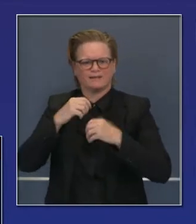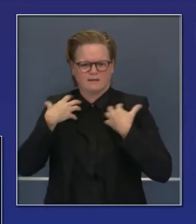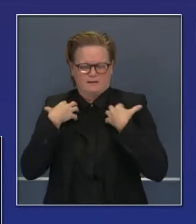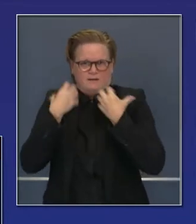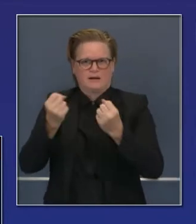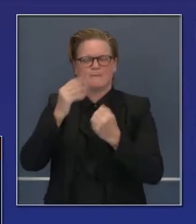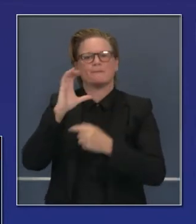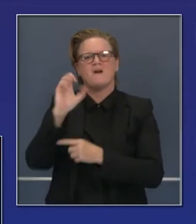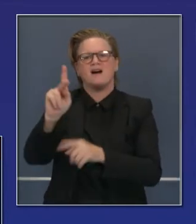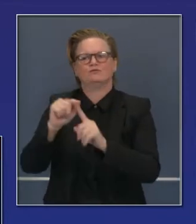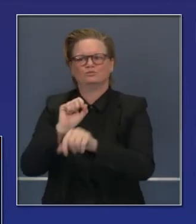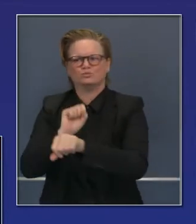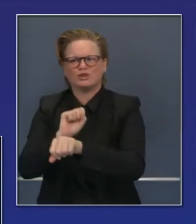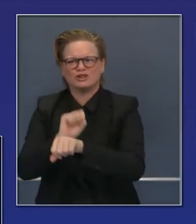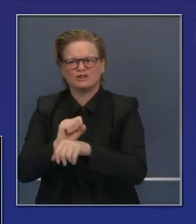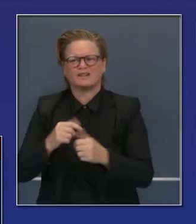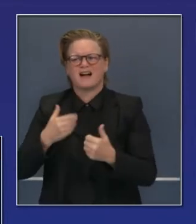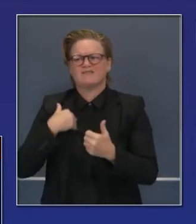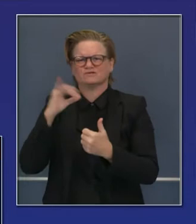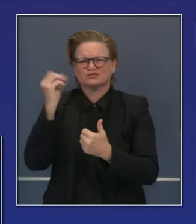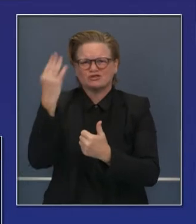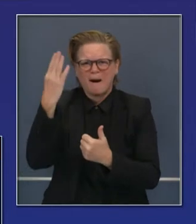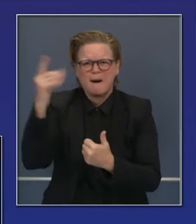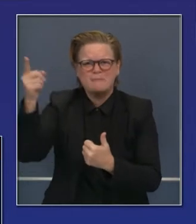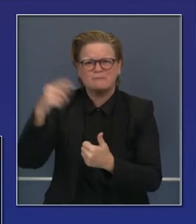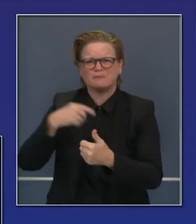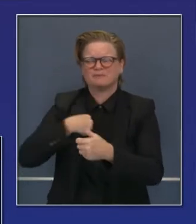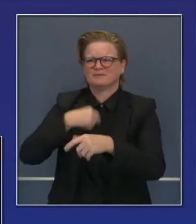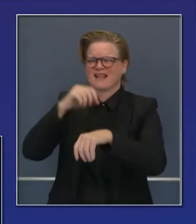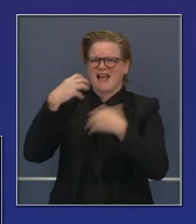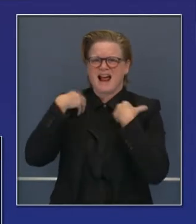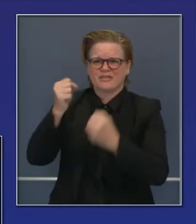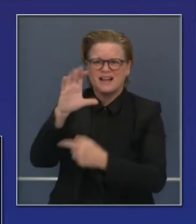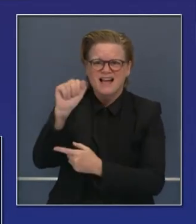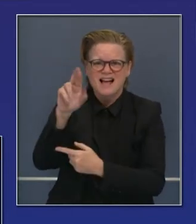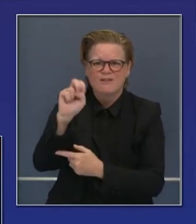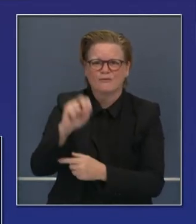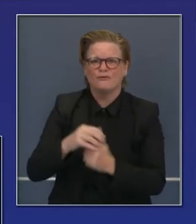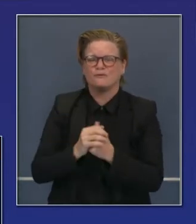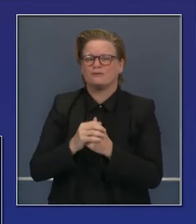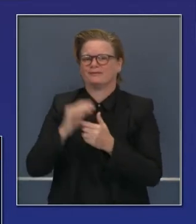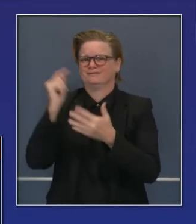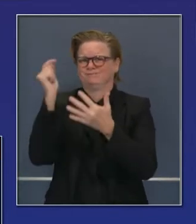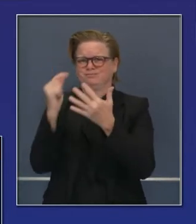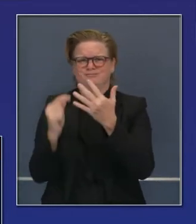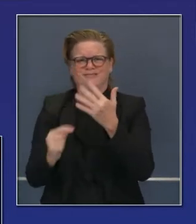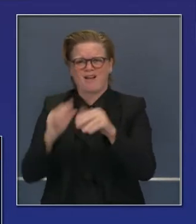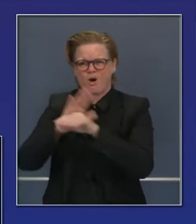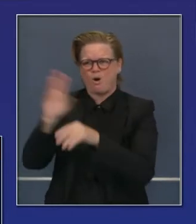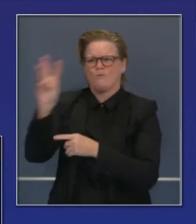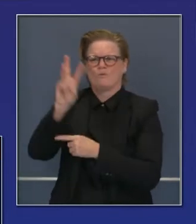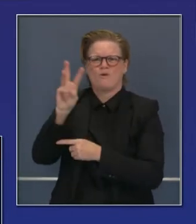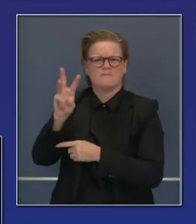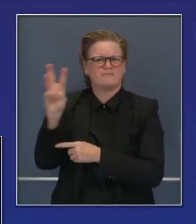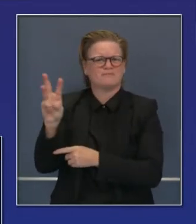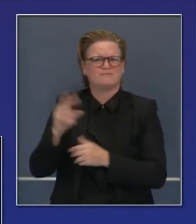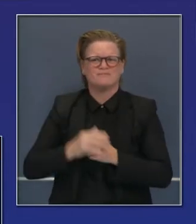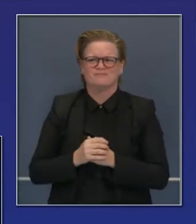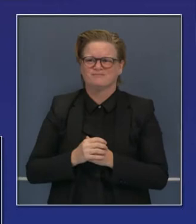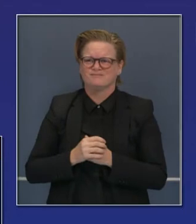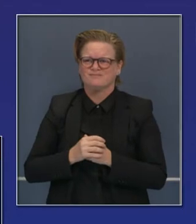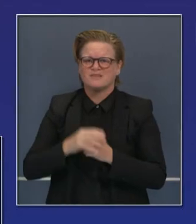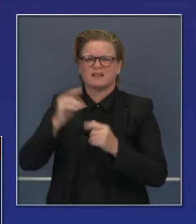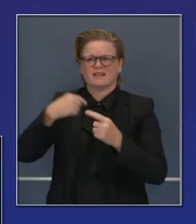estos apoyos expandidos para trabajadores han sido avanzados, son la ley y queremos que la gente aproveche estos